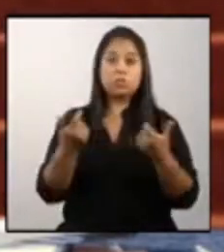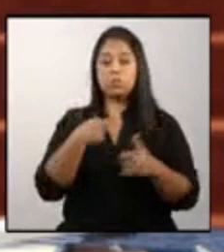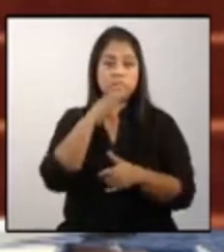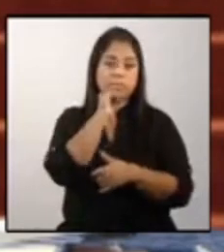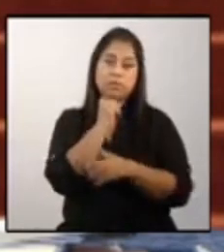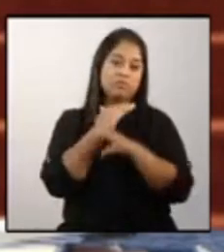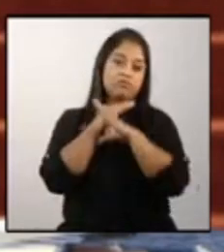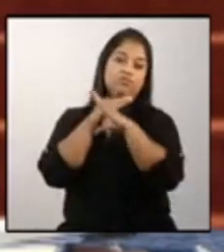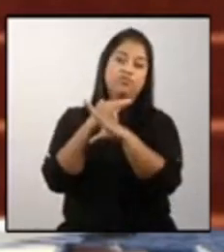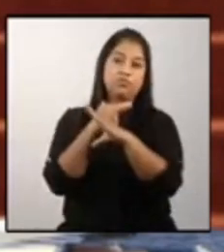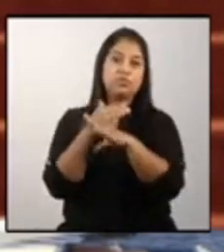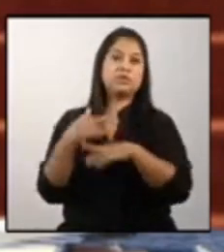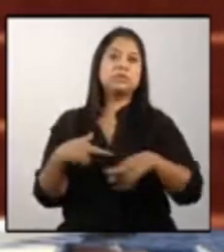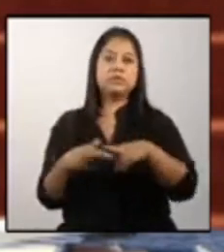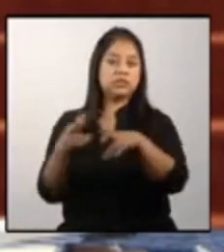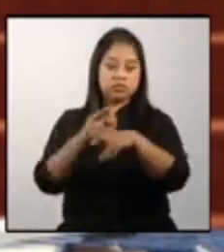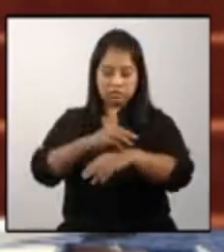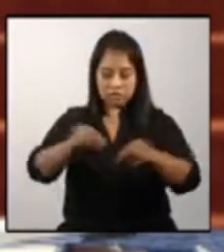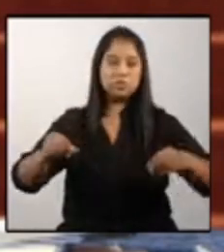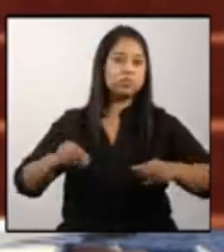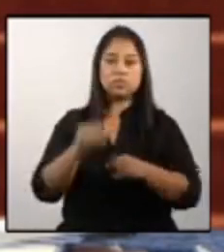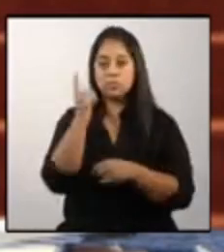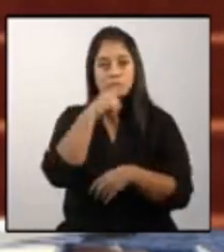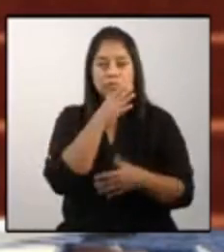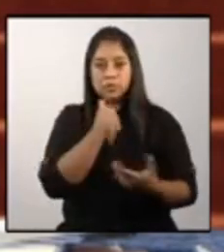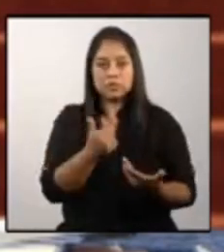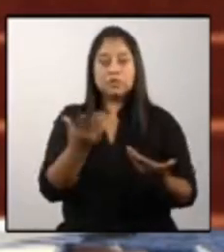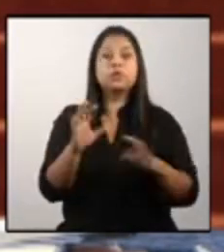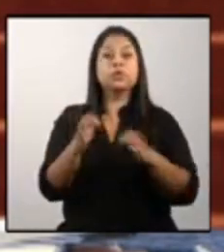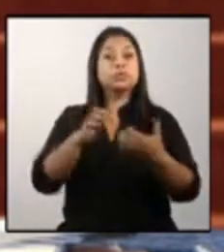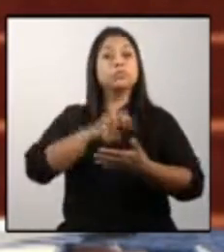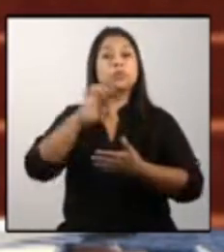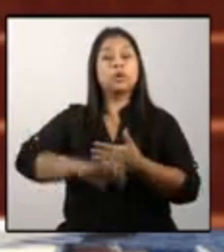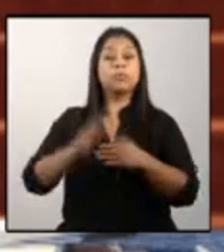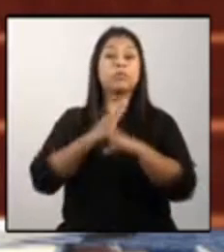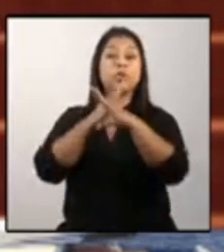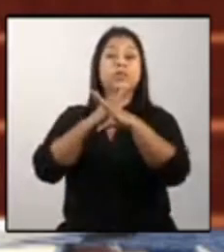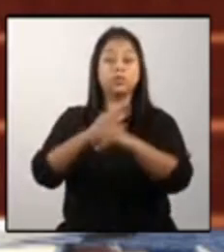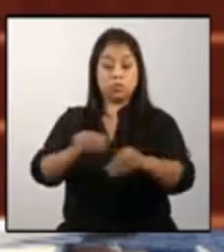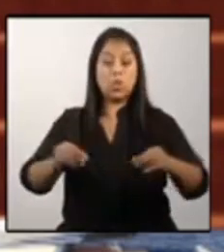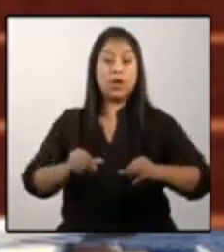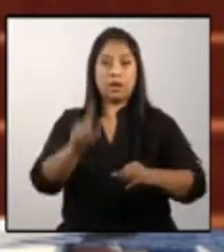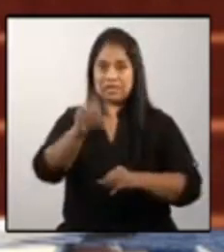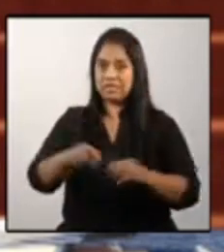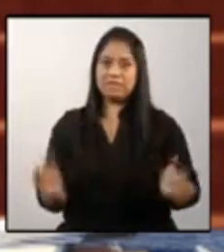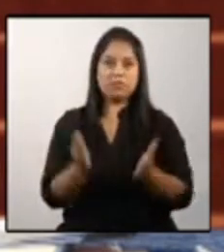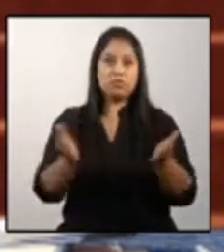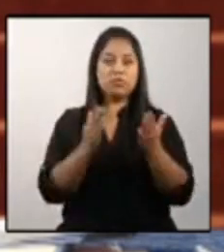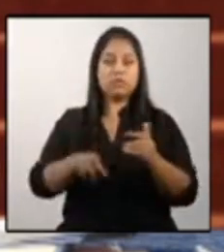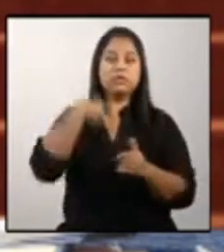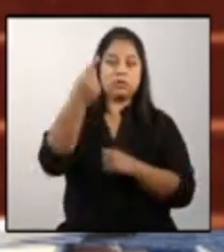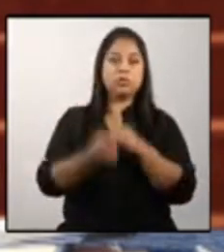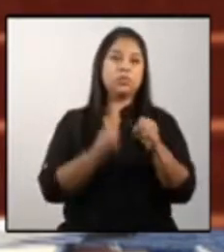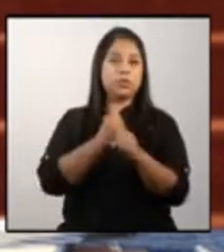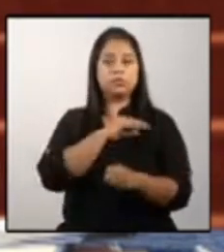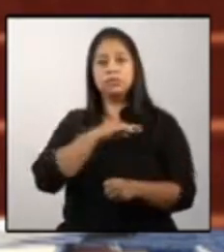proteger nuestras cuencas y nuestros suelos los programas de protección de suelos que tiene que impulsar a partir del año entrante